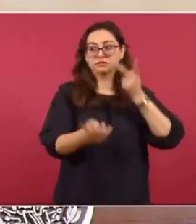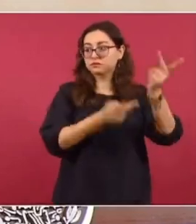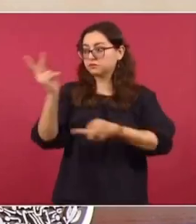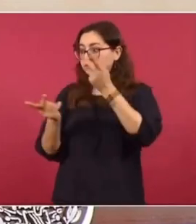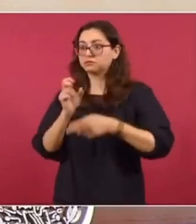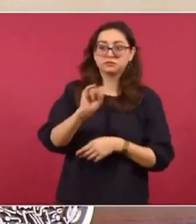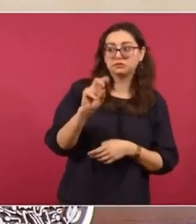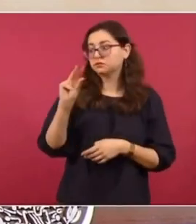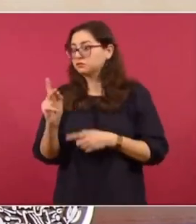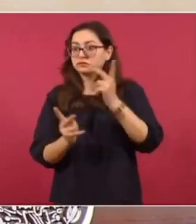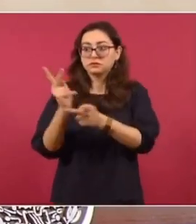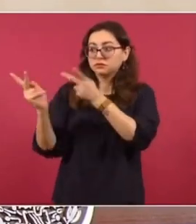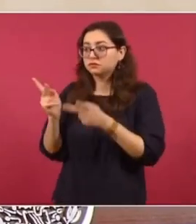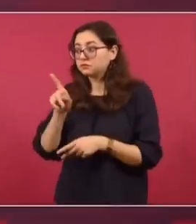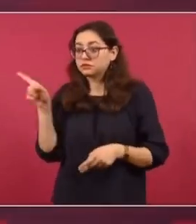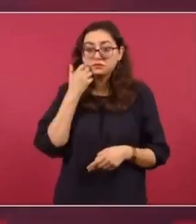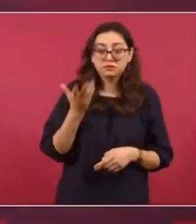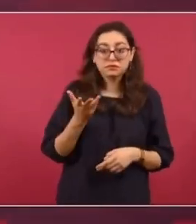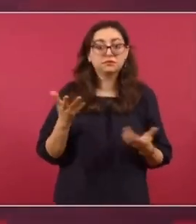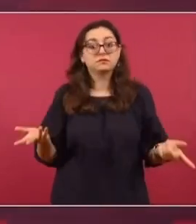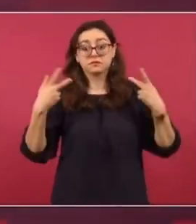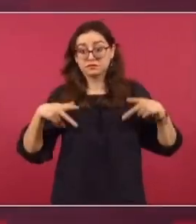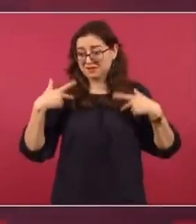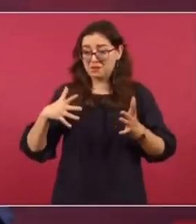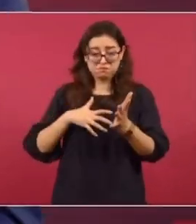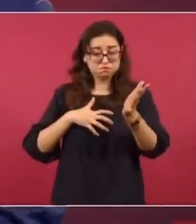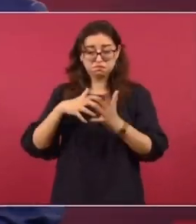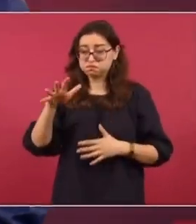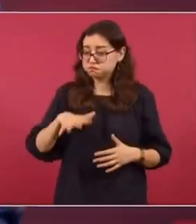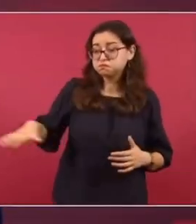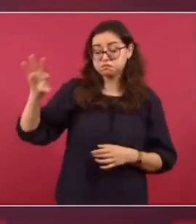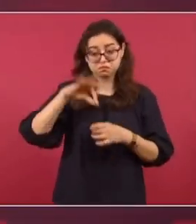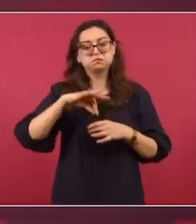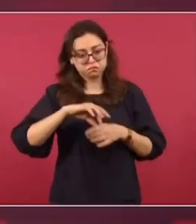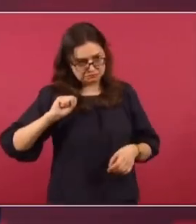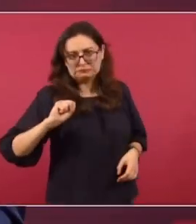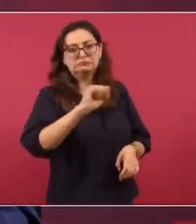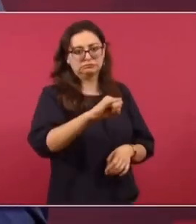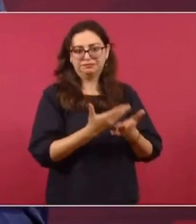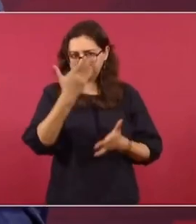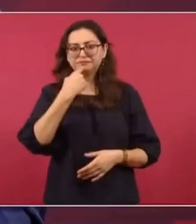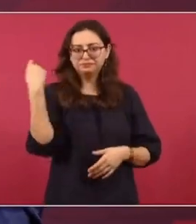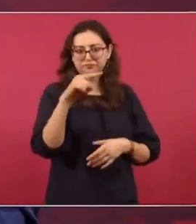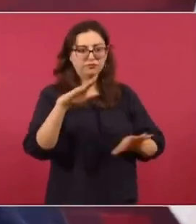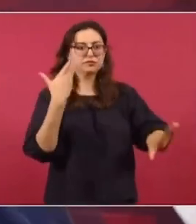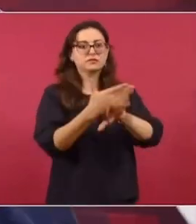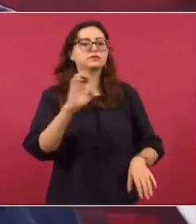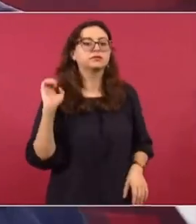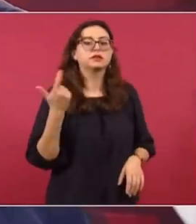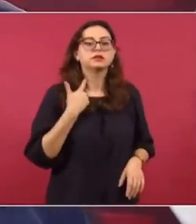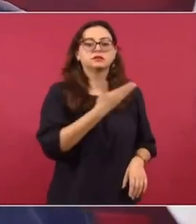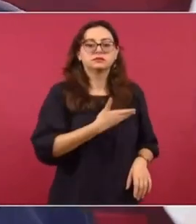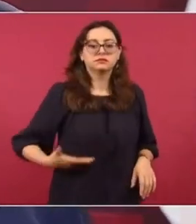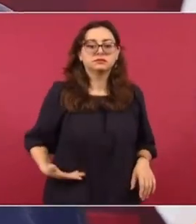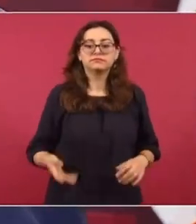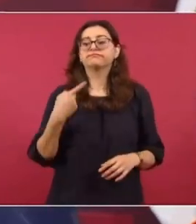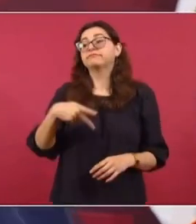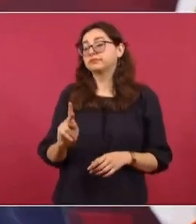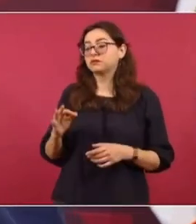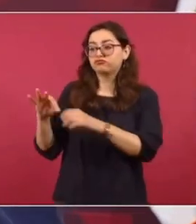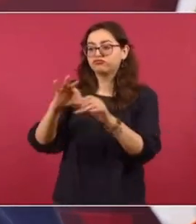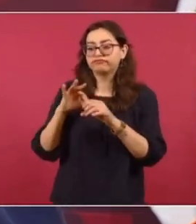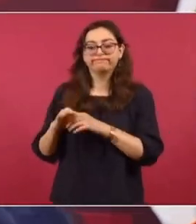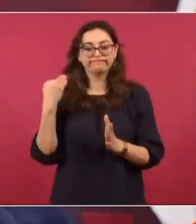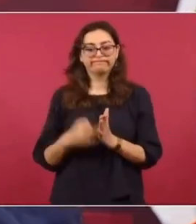una consulta, aunque millones de mexicanos votaron para que se investigara a los expresidentes. No fue